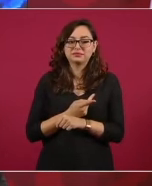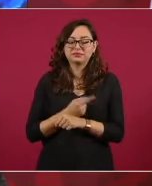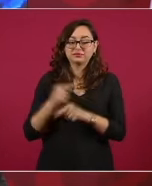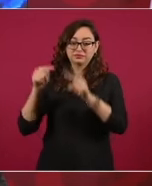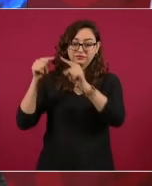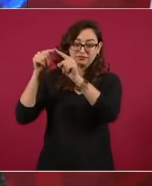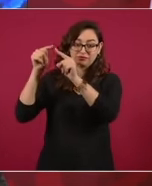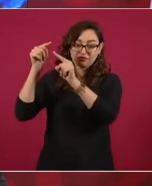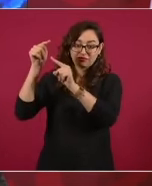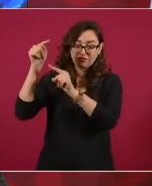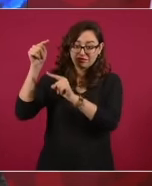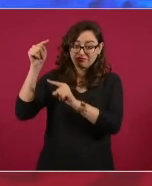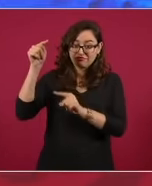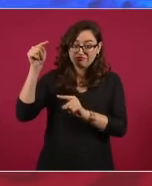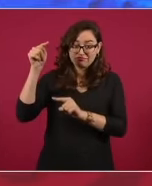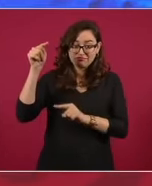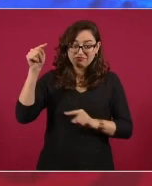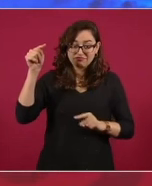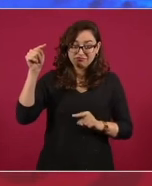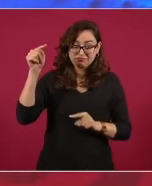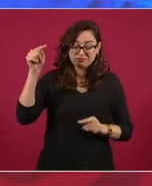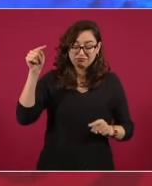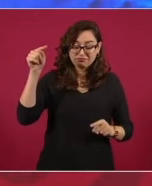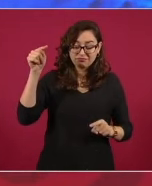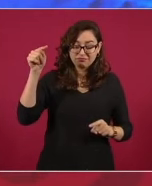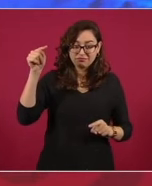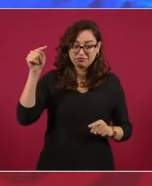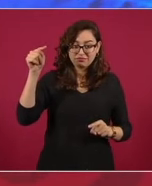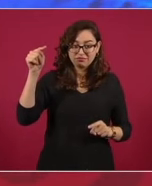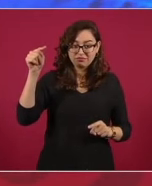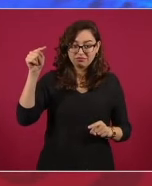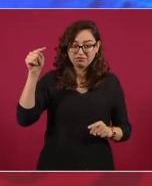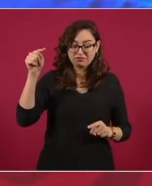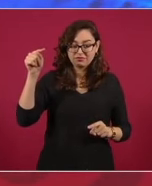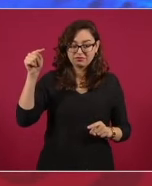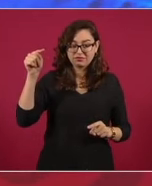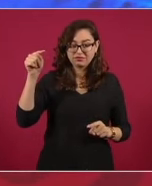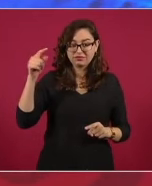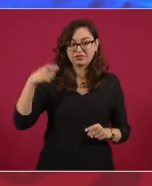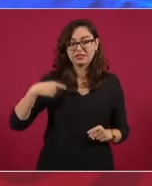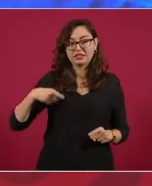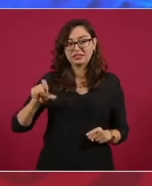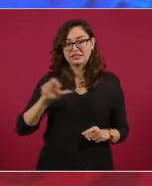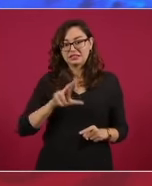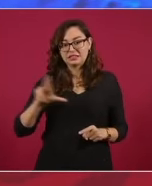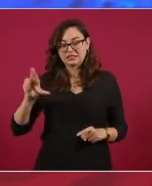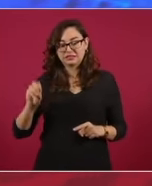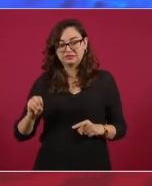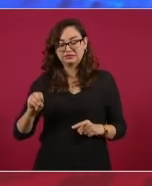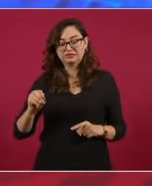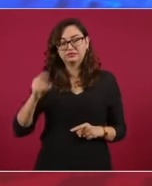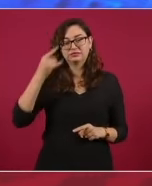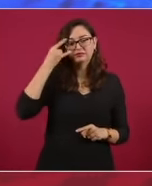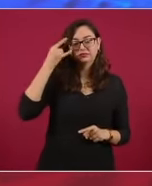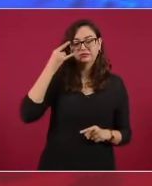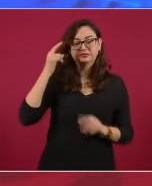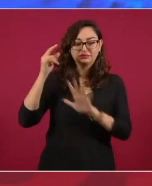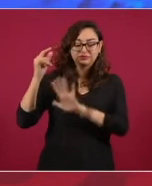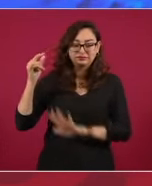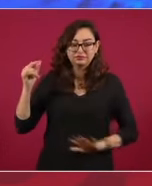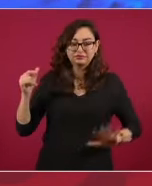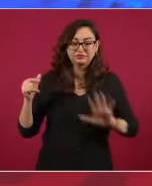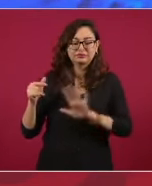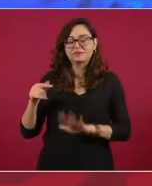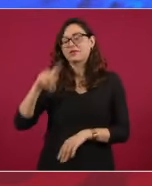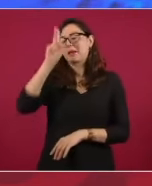de Quintana Roo con Campeche, es donde hay más